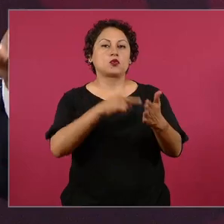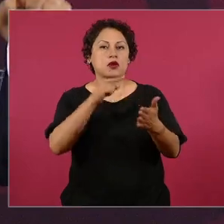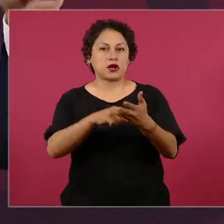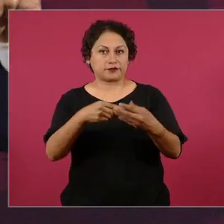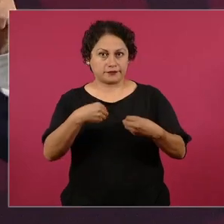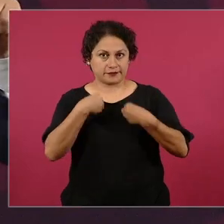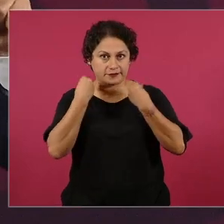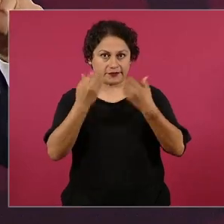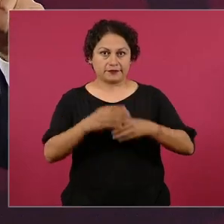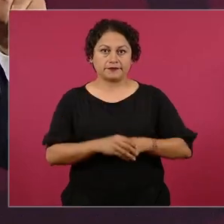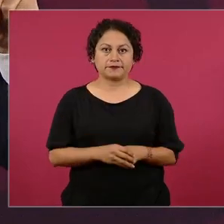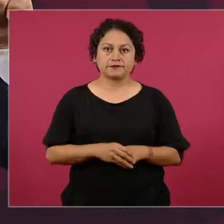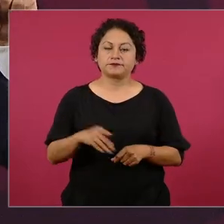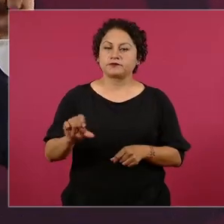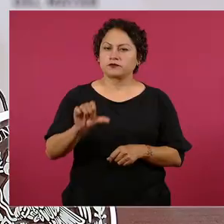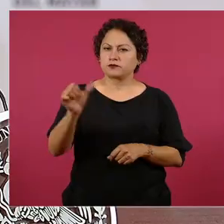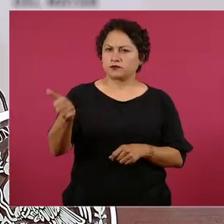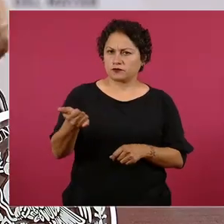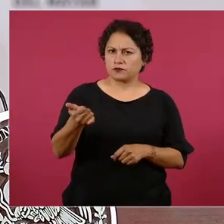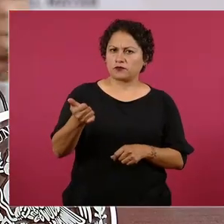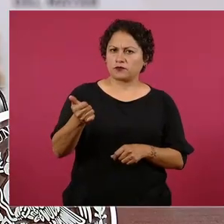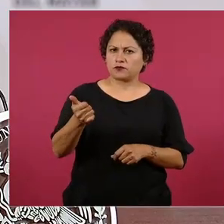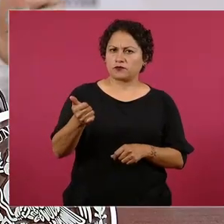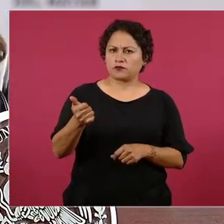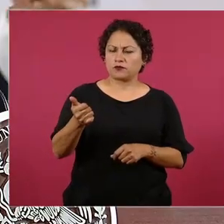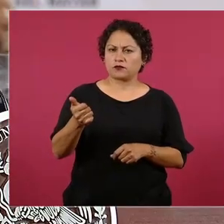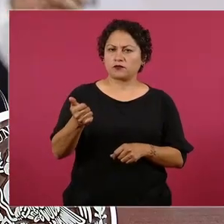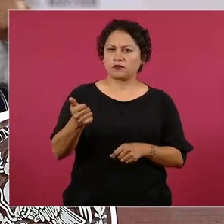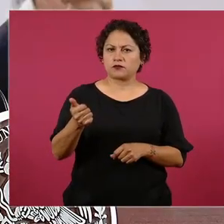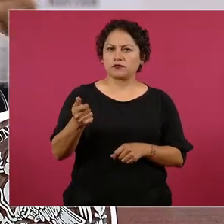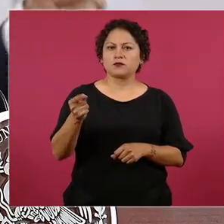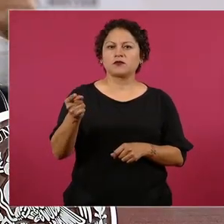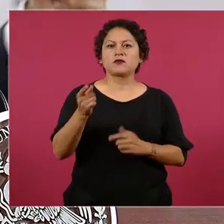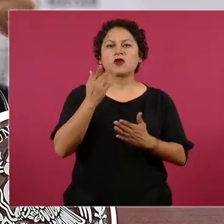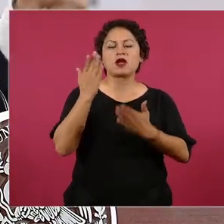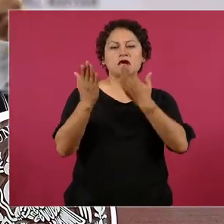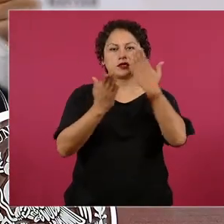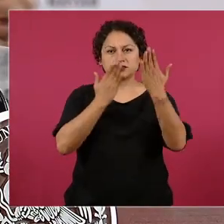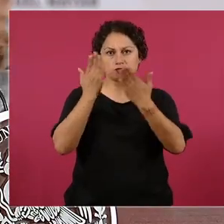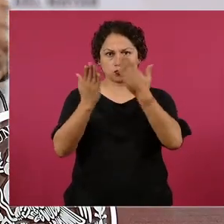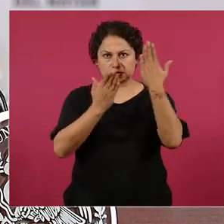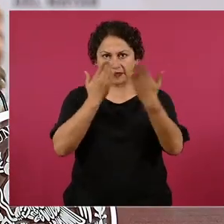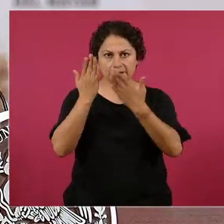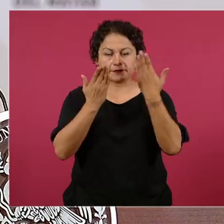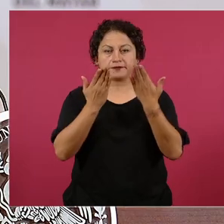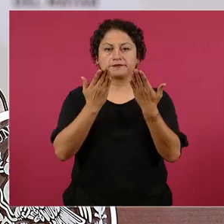estudiaba y en el debate de los niños